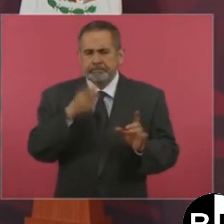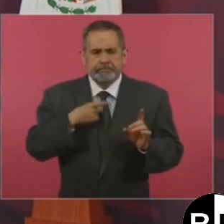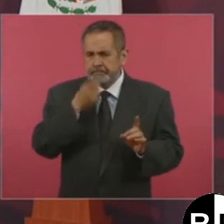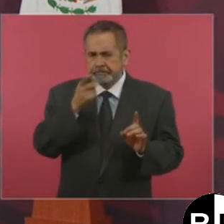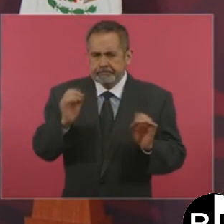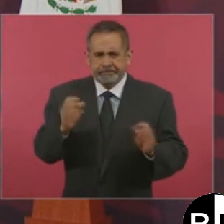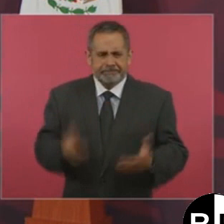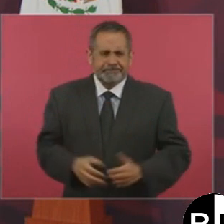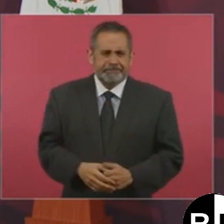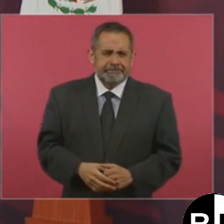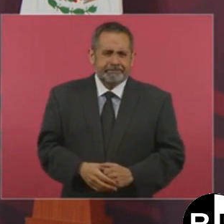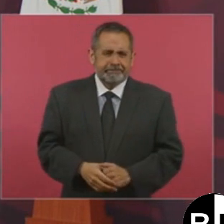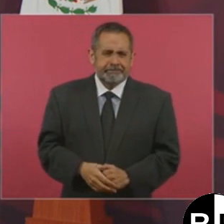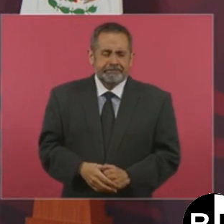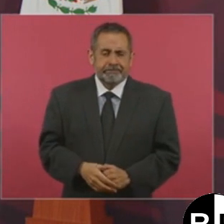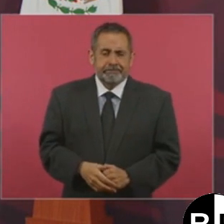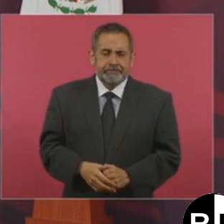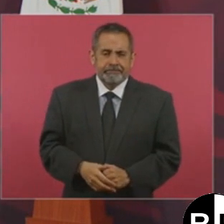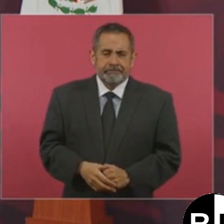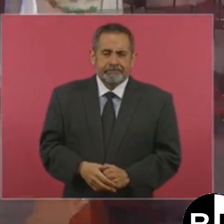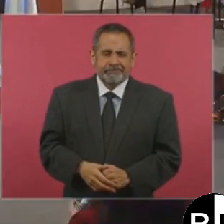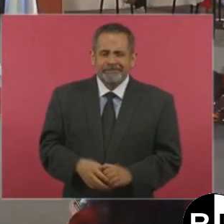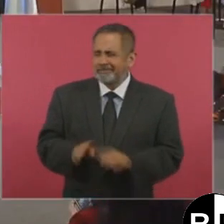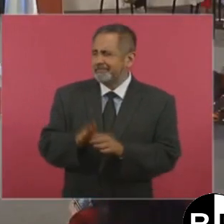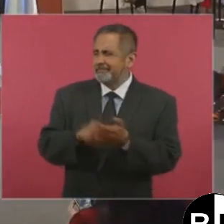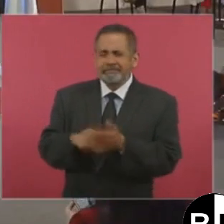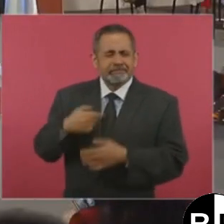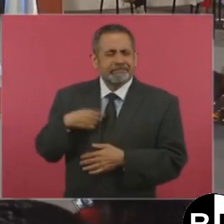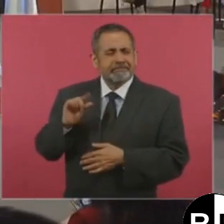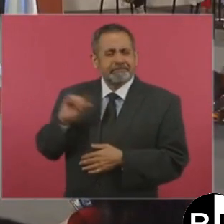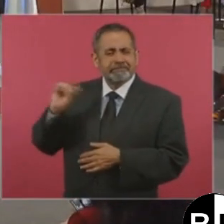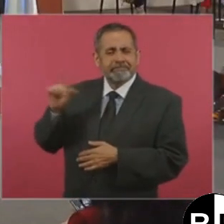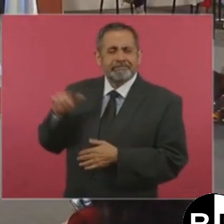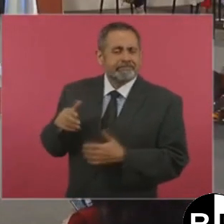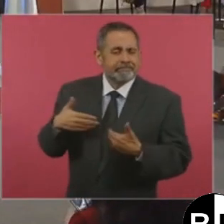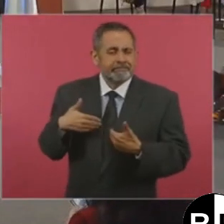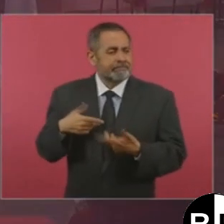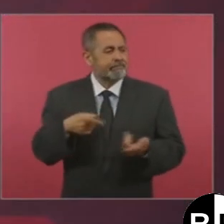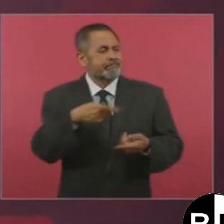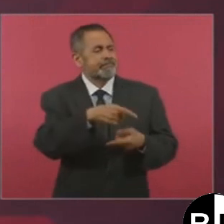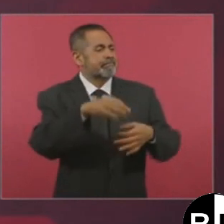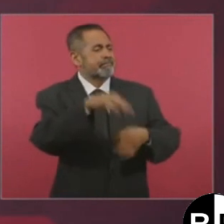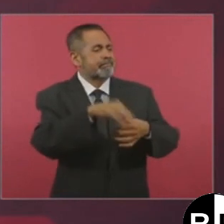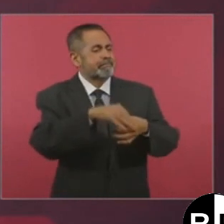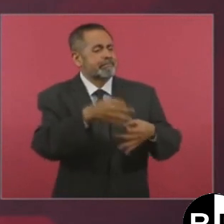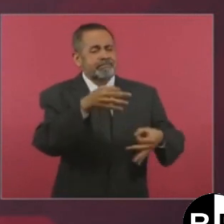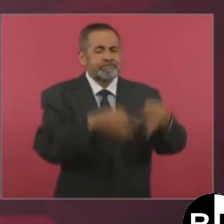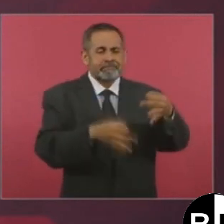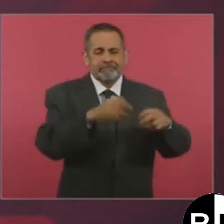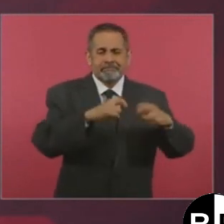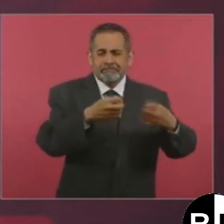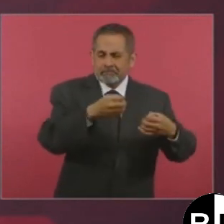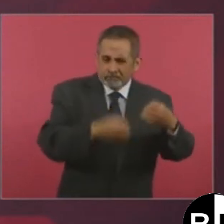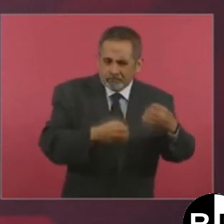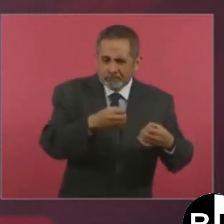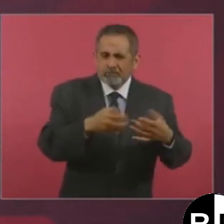¿Cómo una autoridad electoral, un juez, un